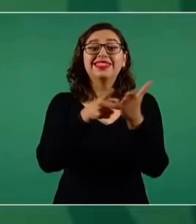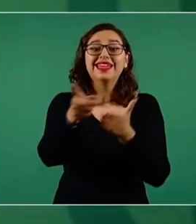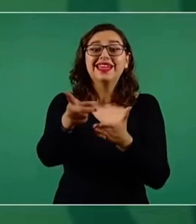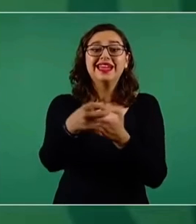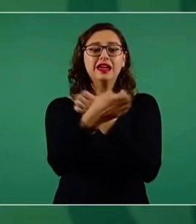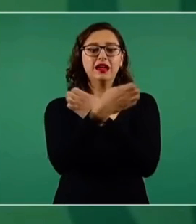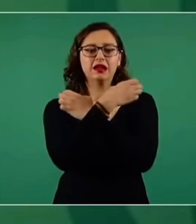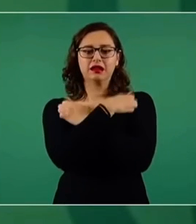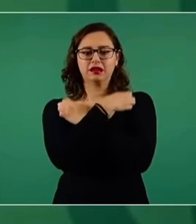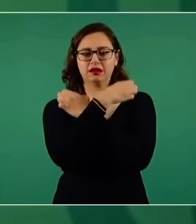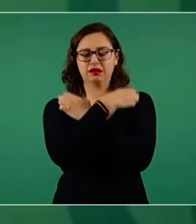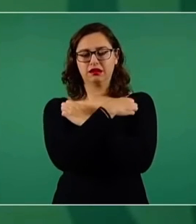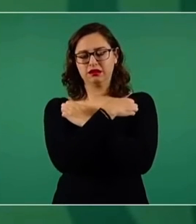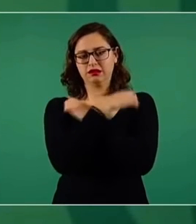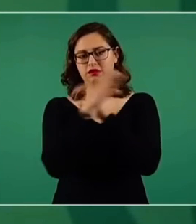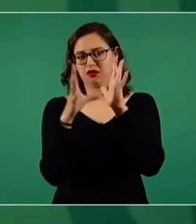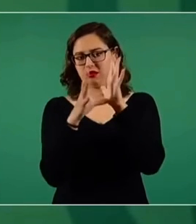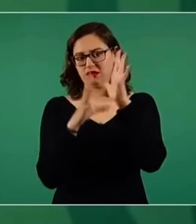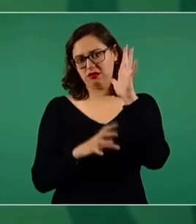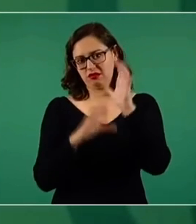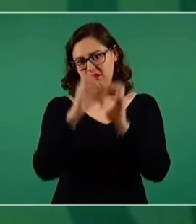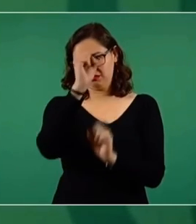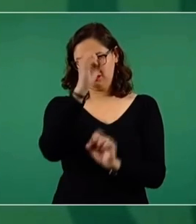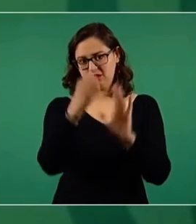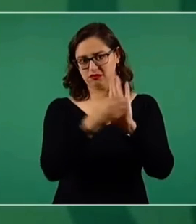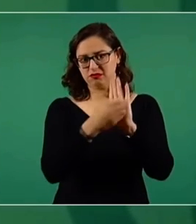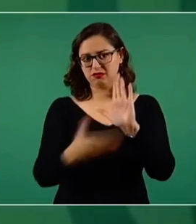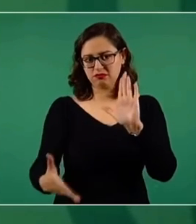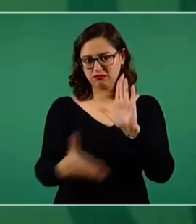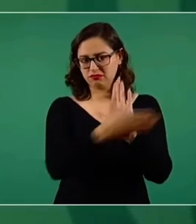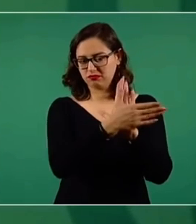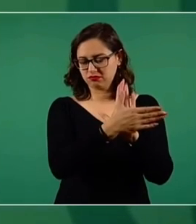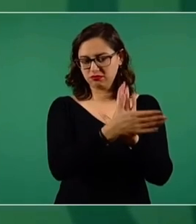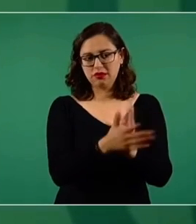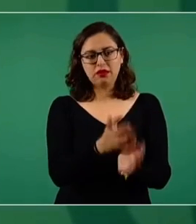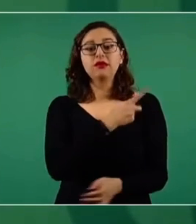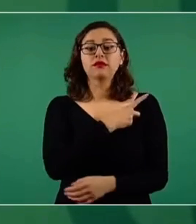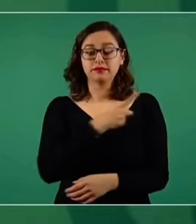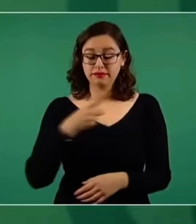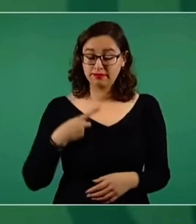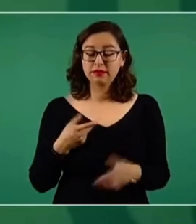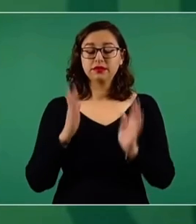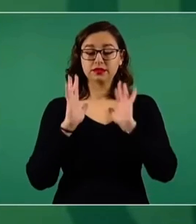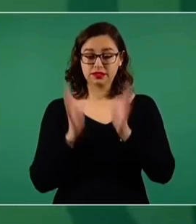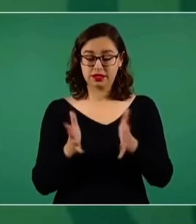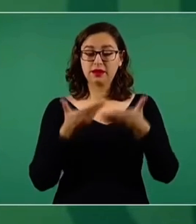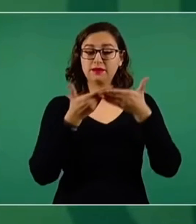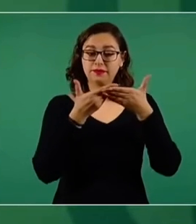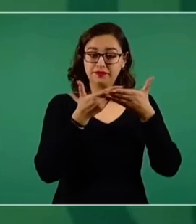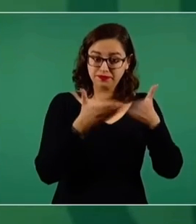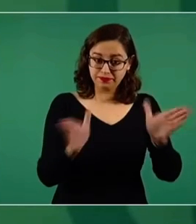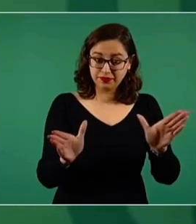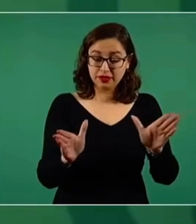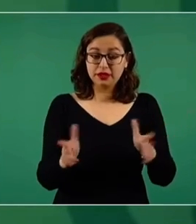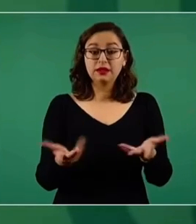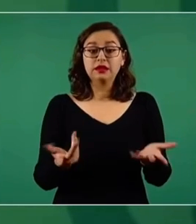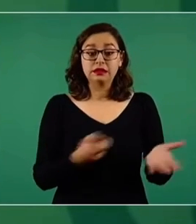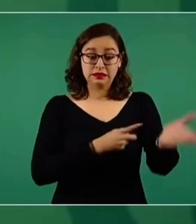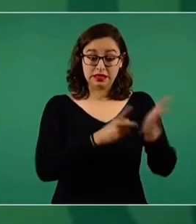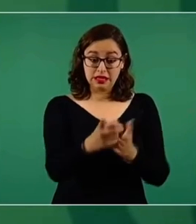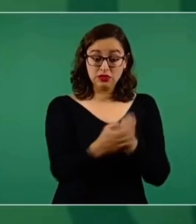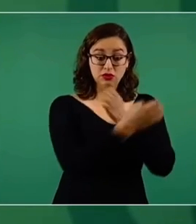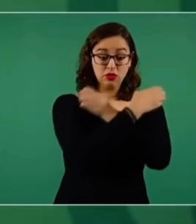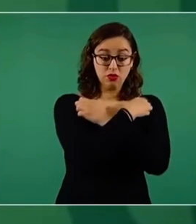precisamente establecido en la Constitución, que es el derecho a la educación. Y que esto conlleva también a un derecho a la salud, no